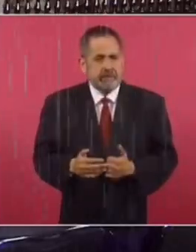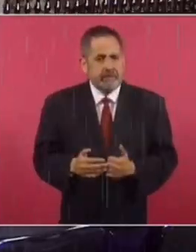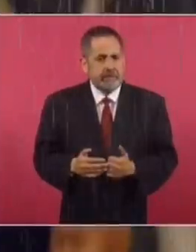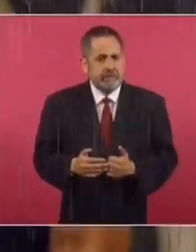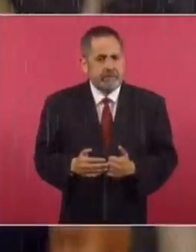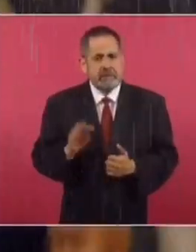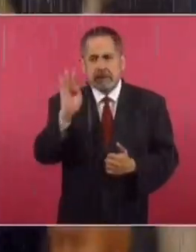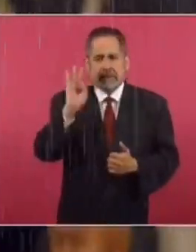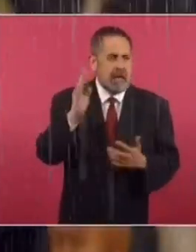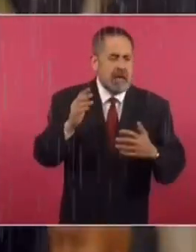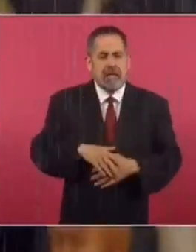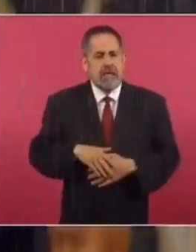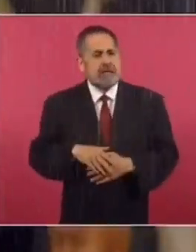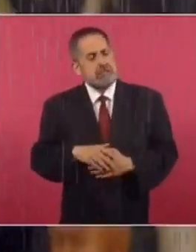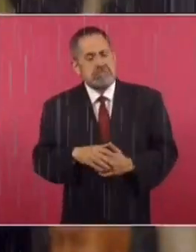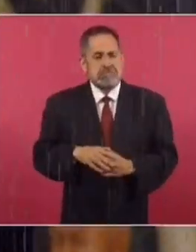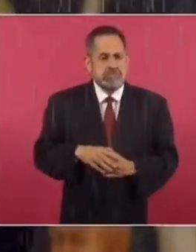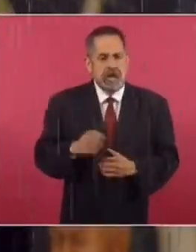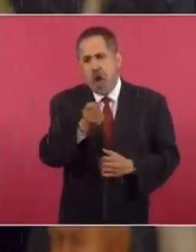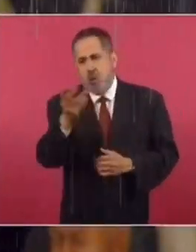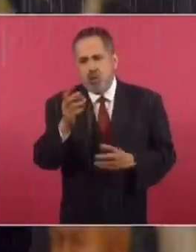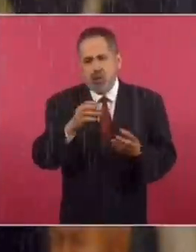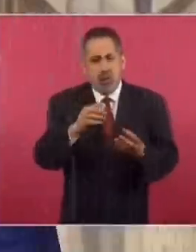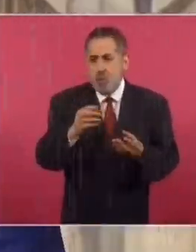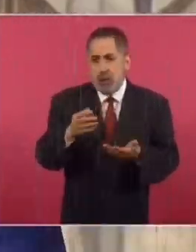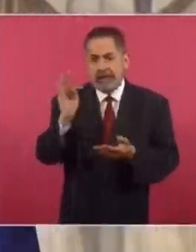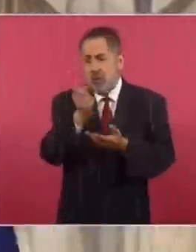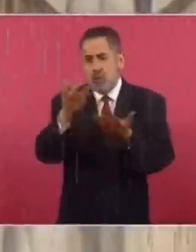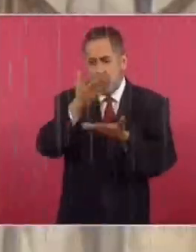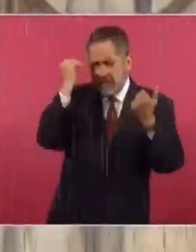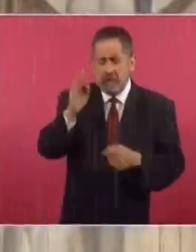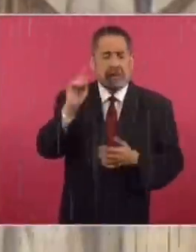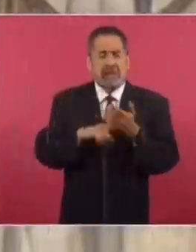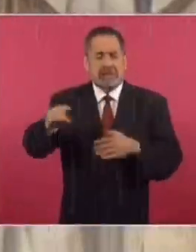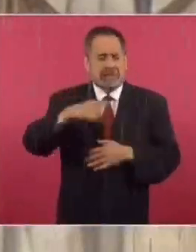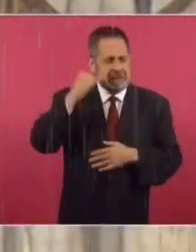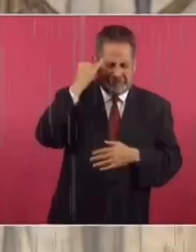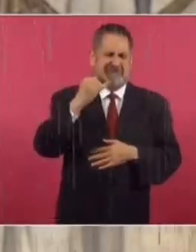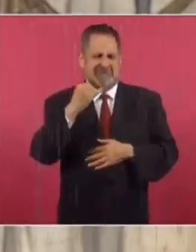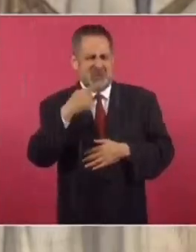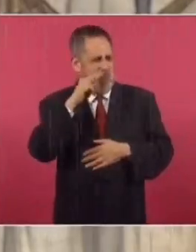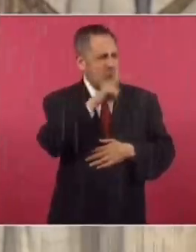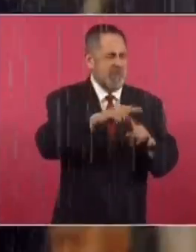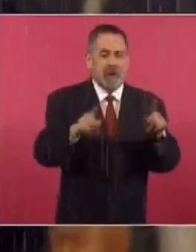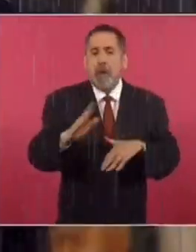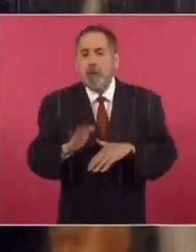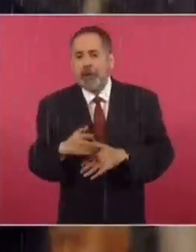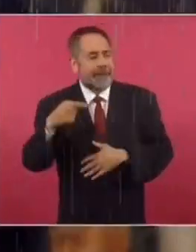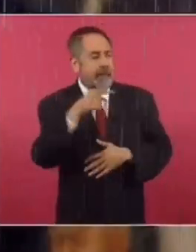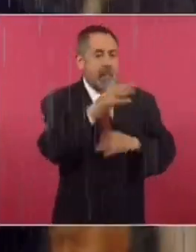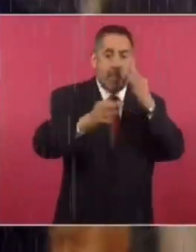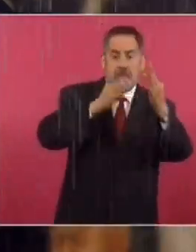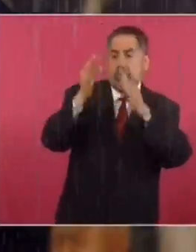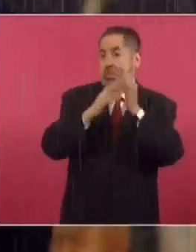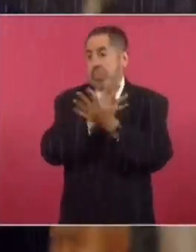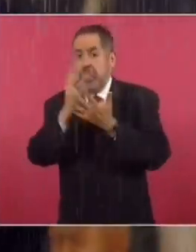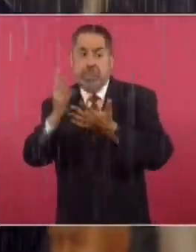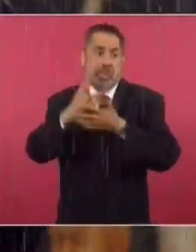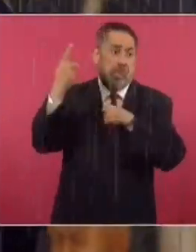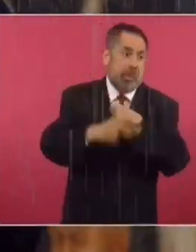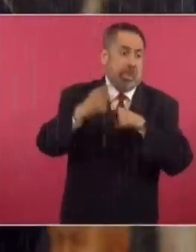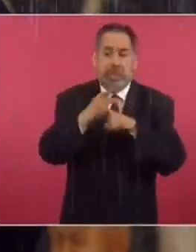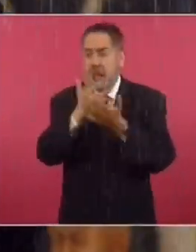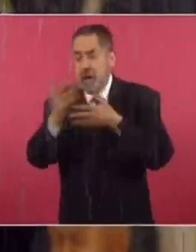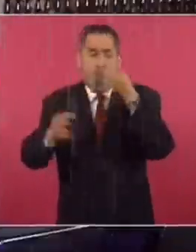Quizá algunos o mucha gente no sepa o tenga una percepción distinta por la campaña sensacionalista, amarillista